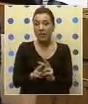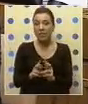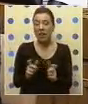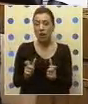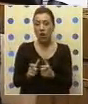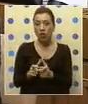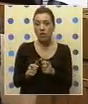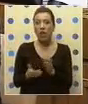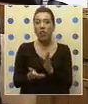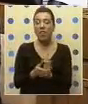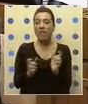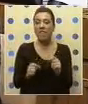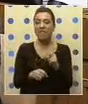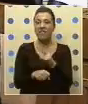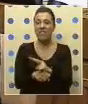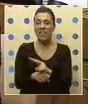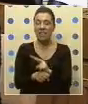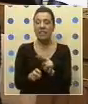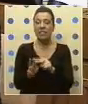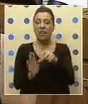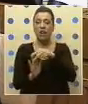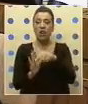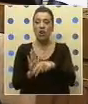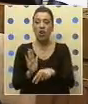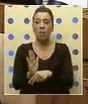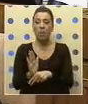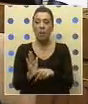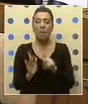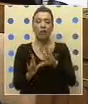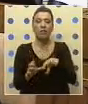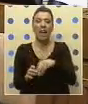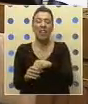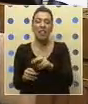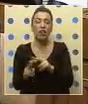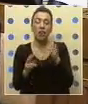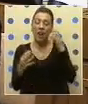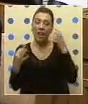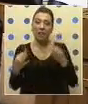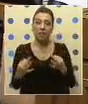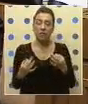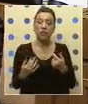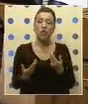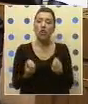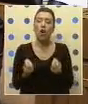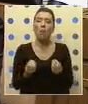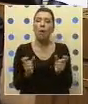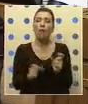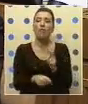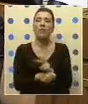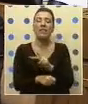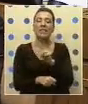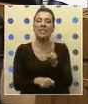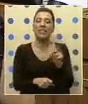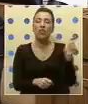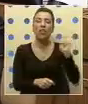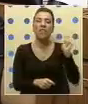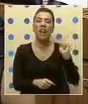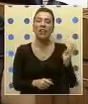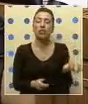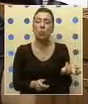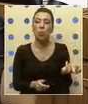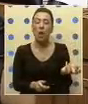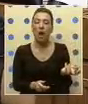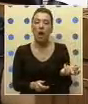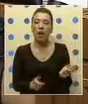Consejo deberá fiscalizar y normar, pero no ser parte de la resolución. Le reitero, ¿cómo fiscaliza el servicio de basura un Consejo